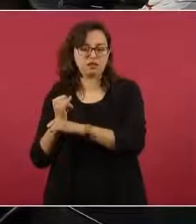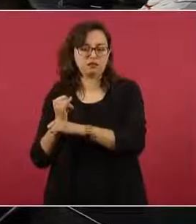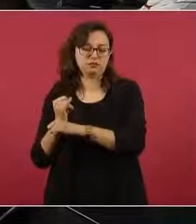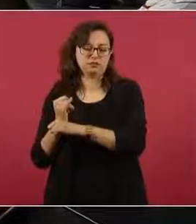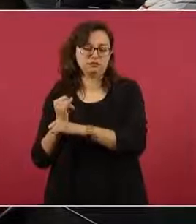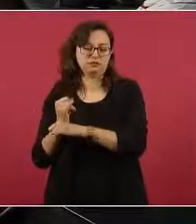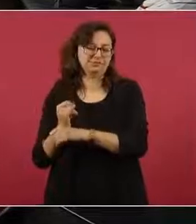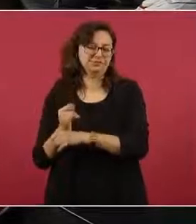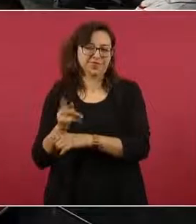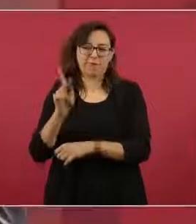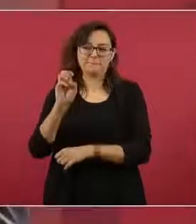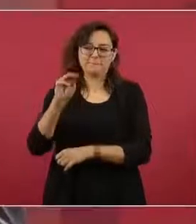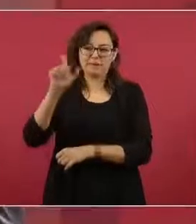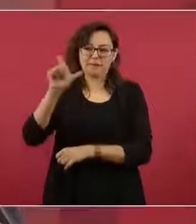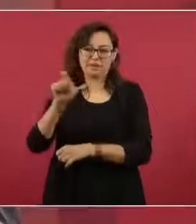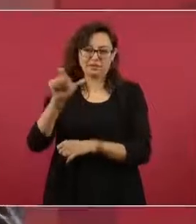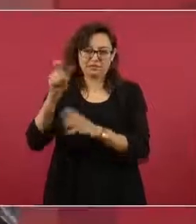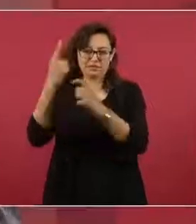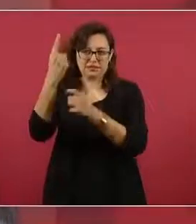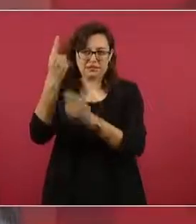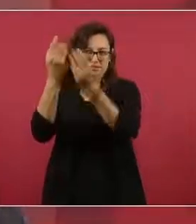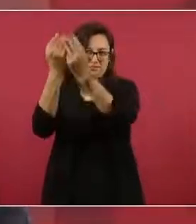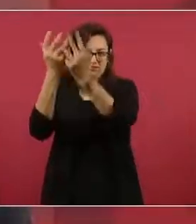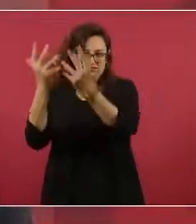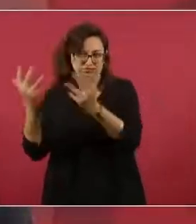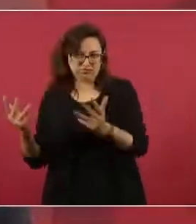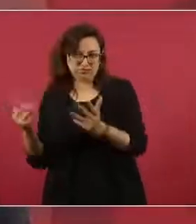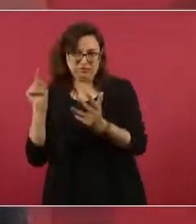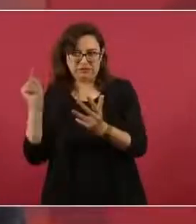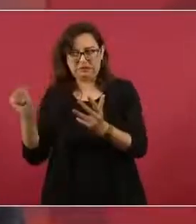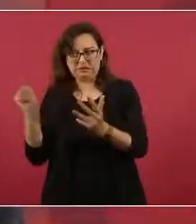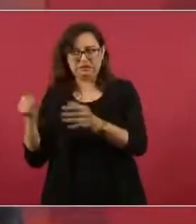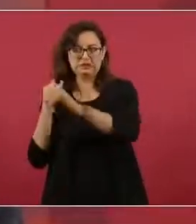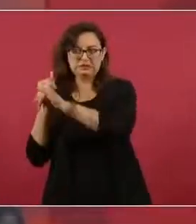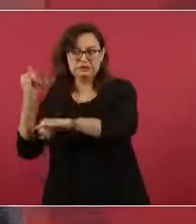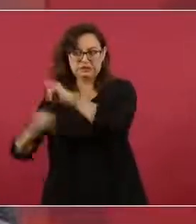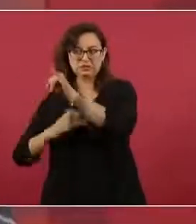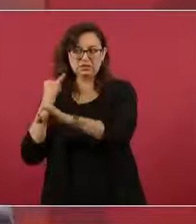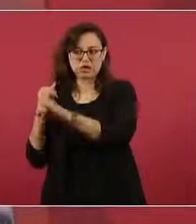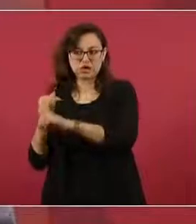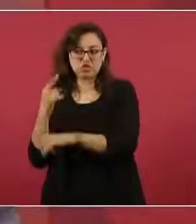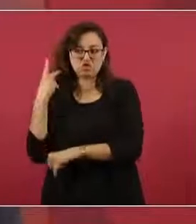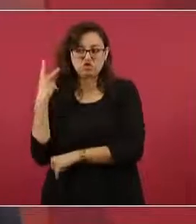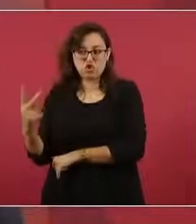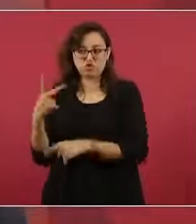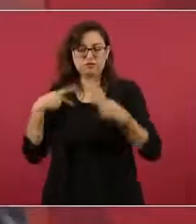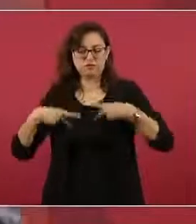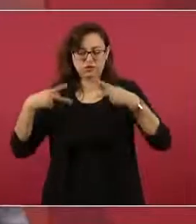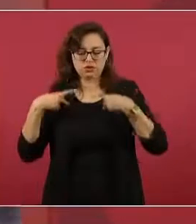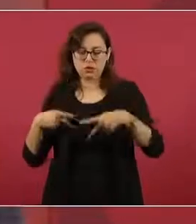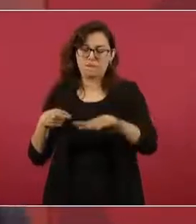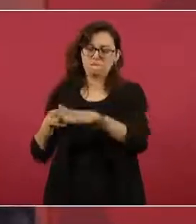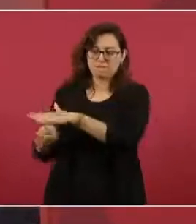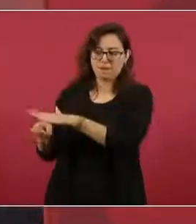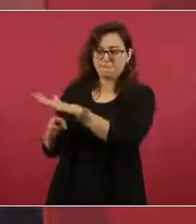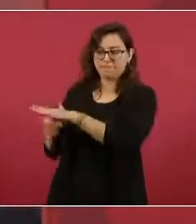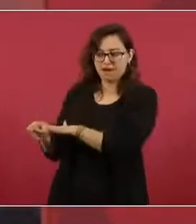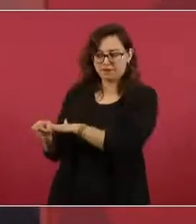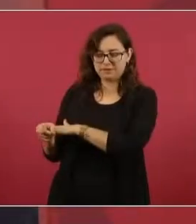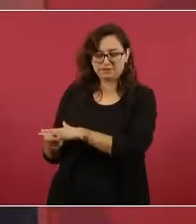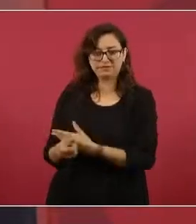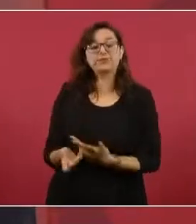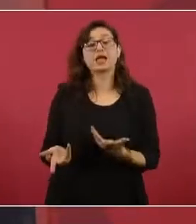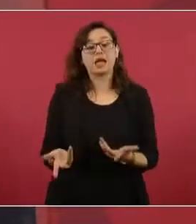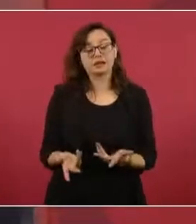Y ya se presentó de nuevo, a partir de ahí, otra denuncia